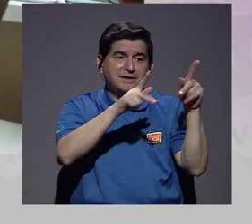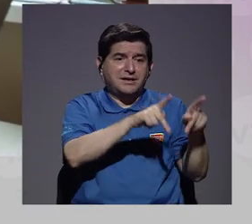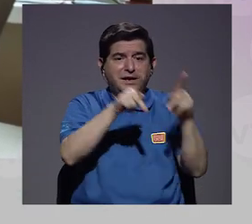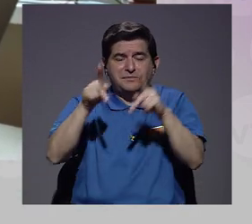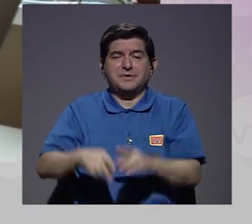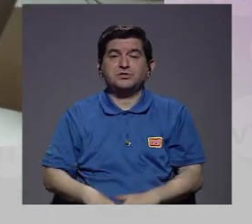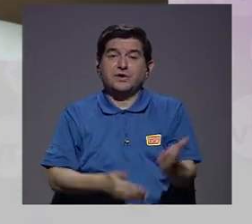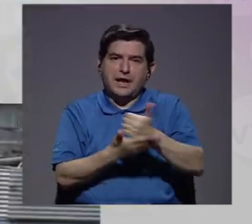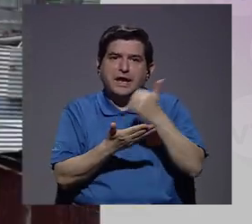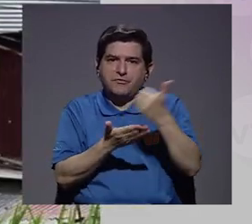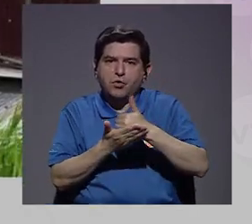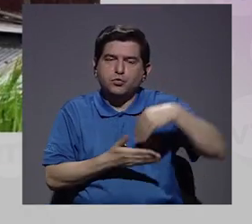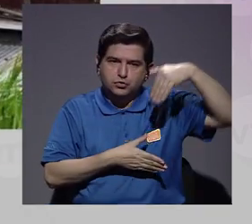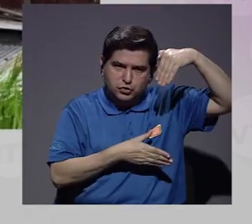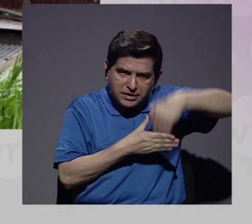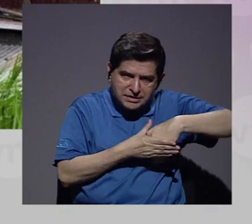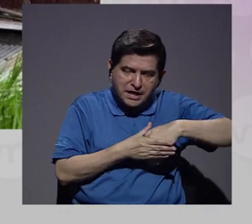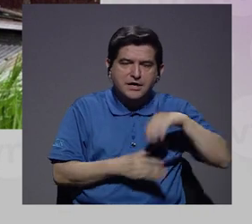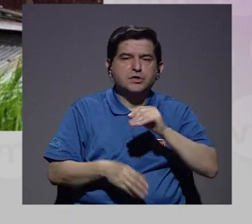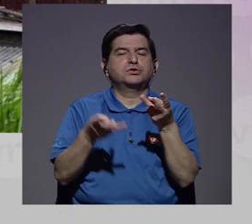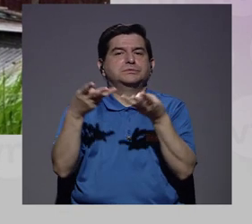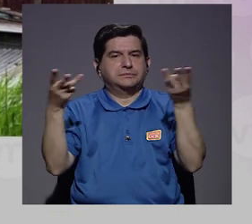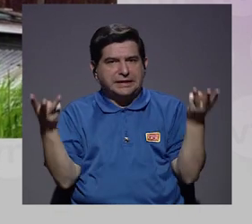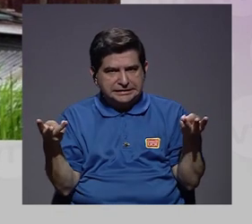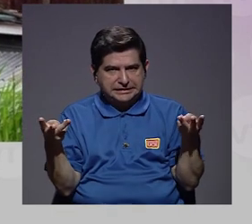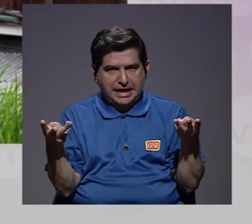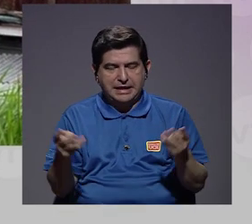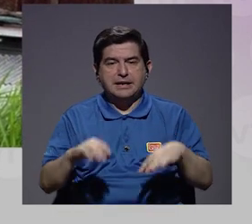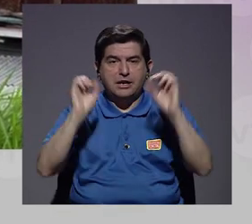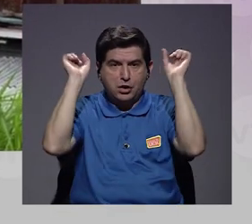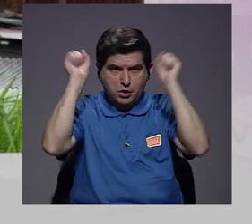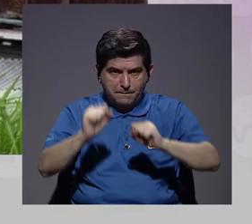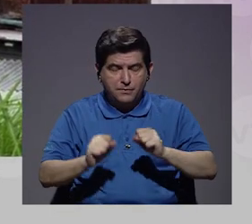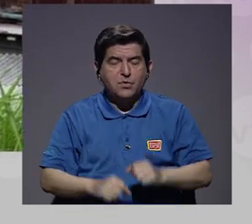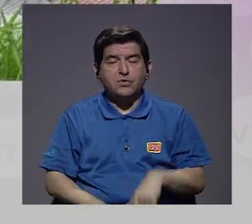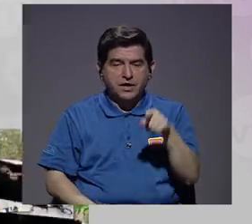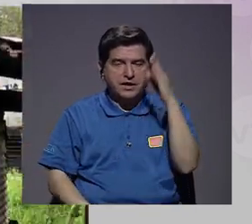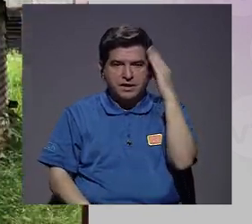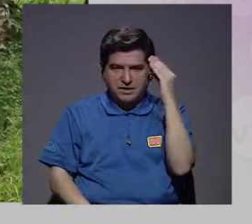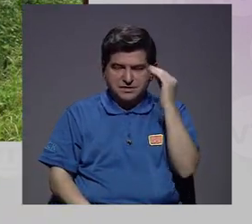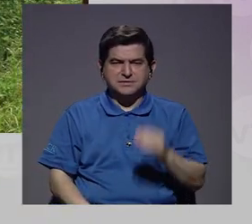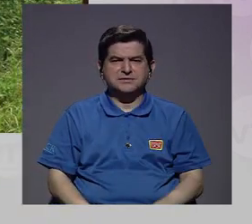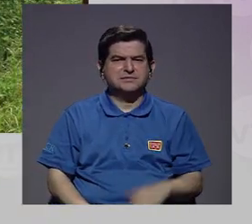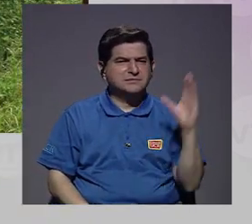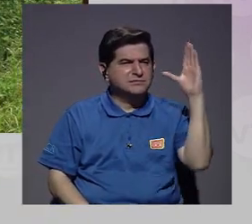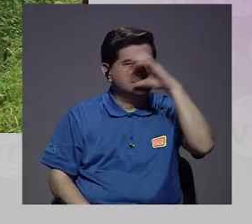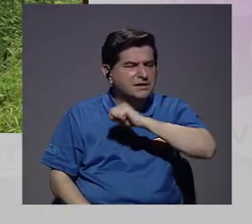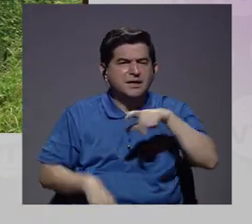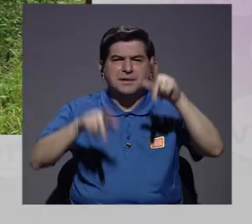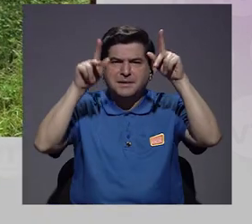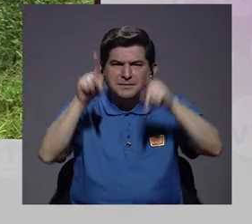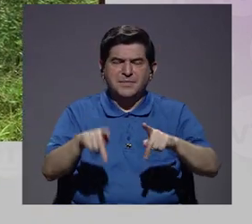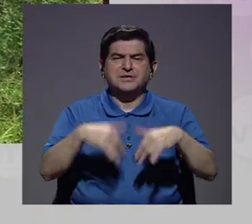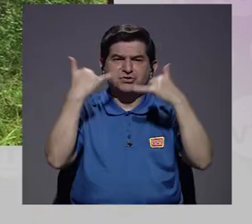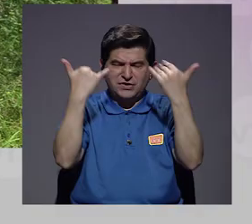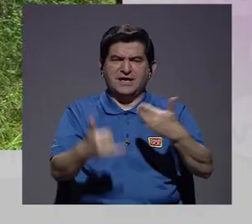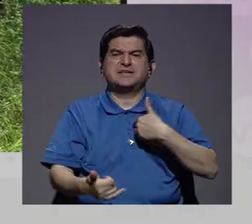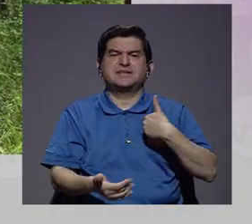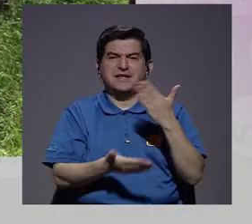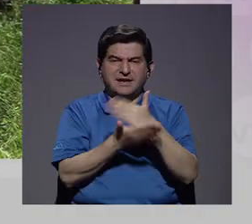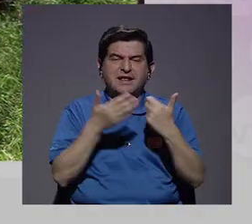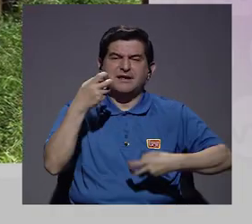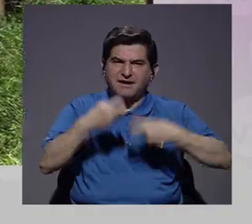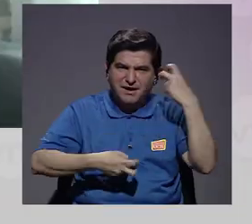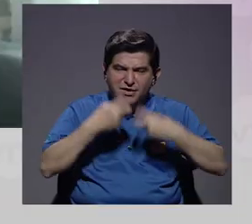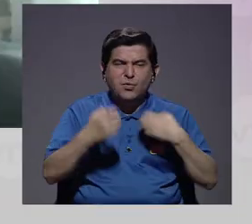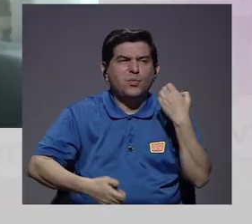que tiene la gente y los recursos, tanto internos como materiales, para vivir eso. Porque también lo que hemos visto es que las personas que ya